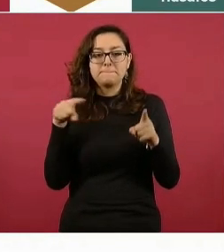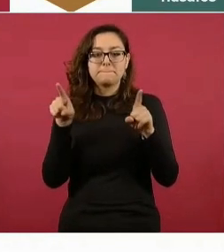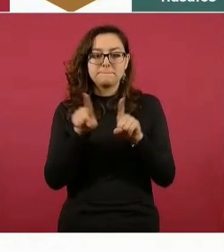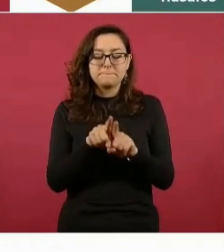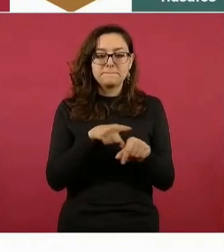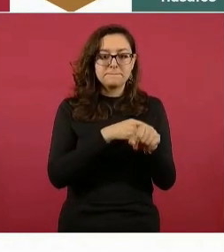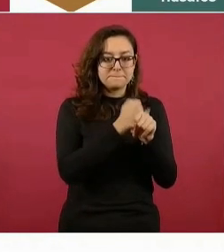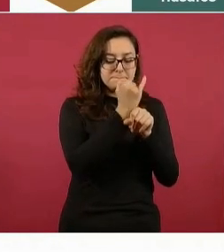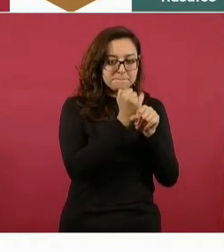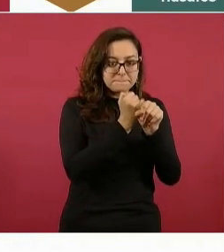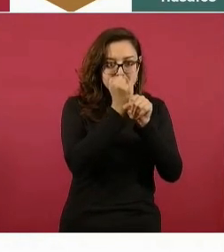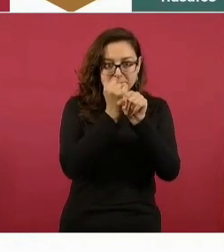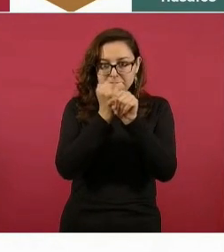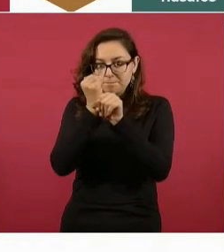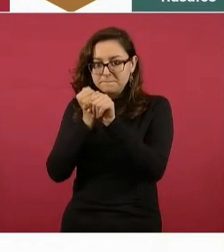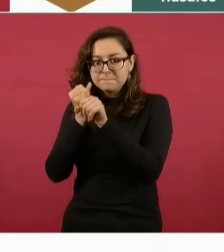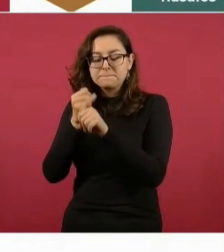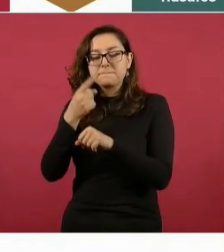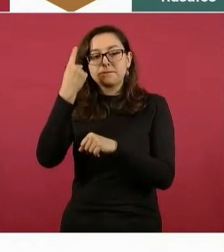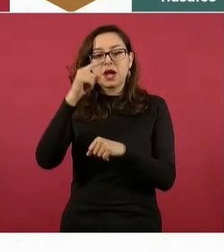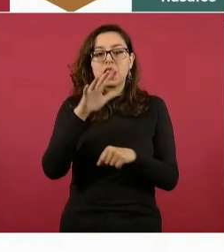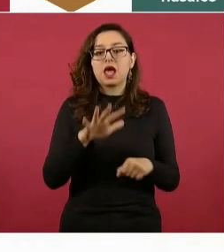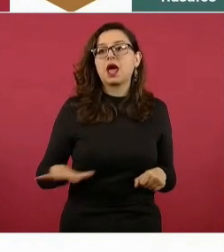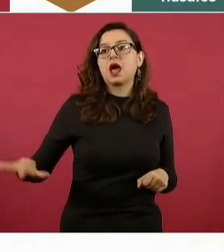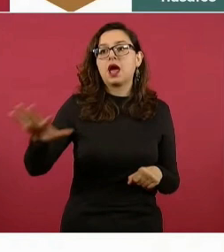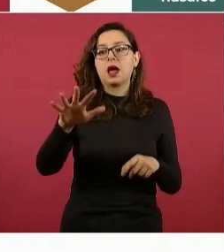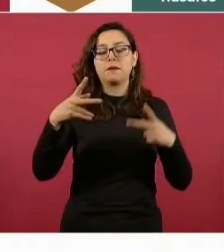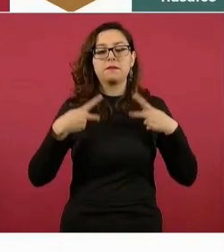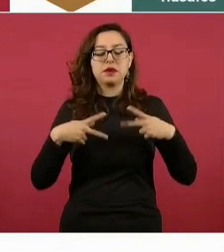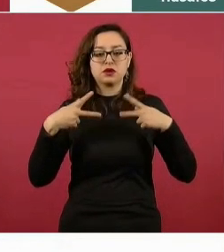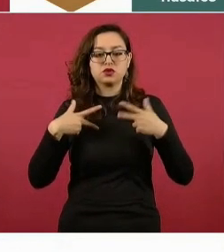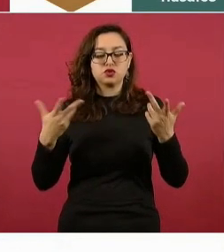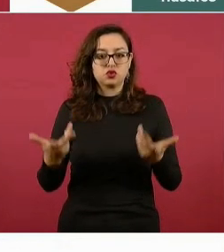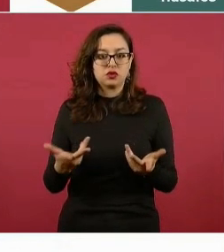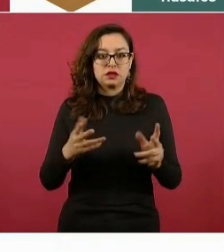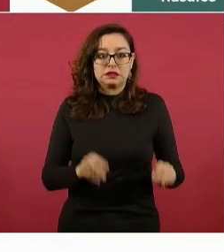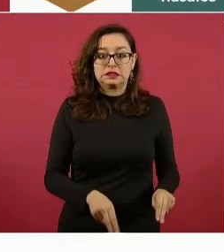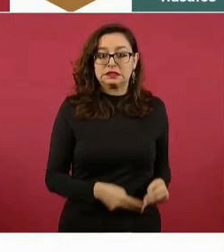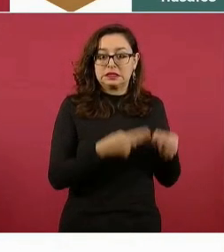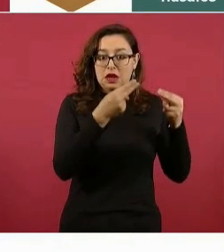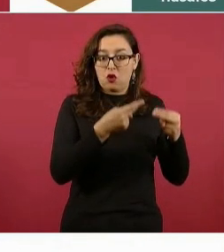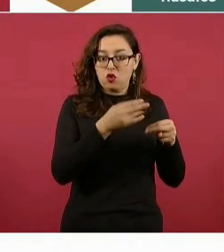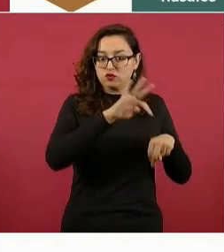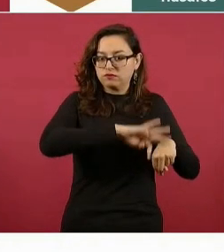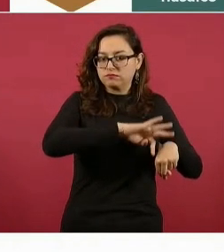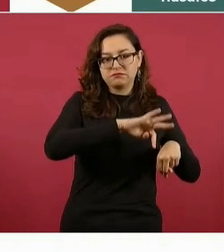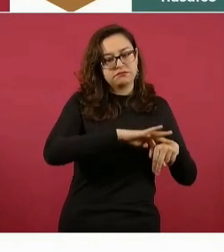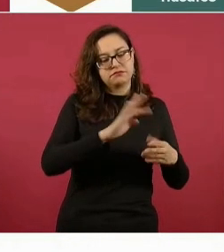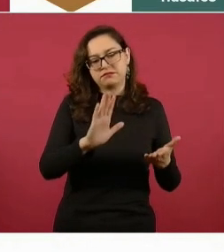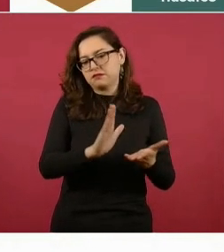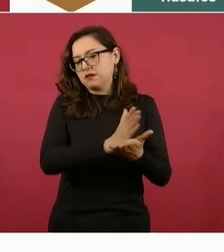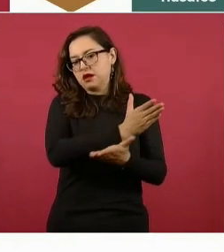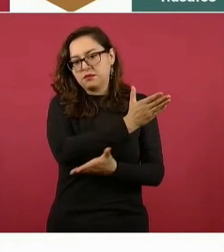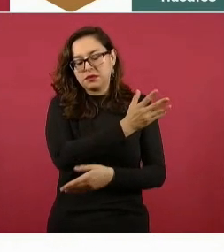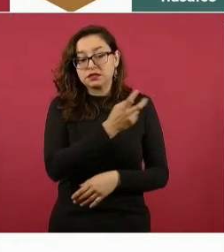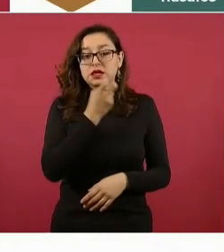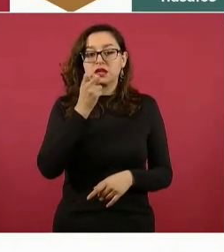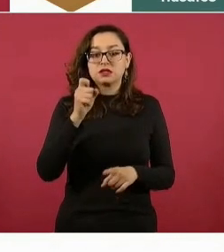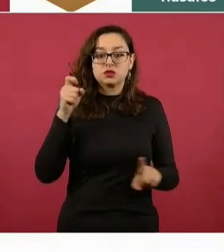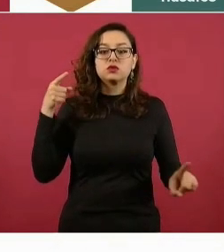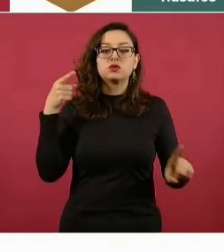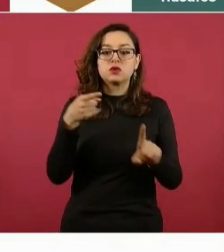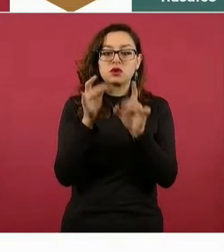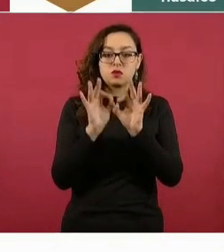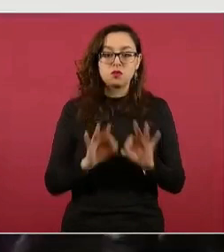clínica, pero para el interés público general y no para servir a las grandes transnacionales. Esto permitirá tener